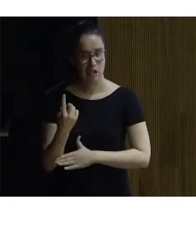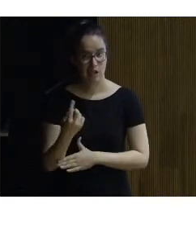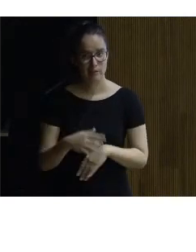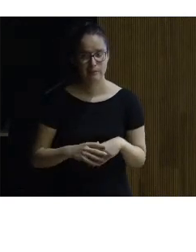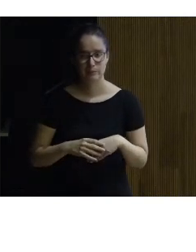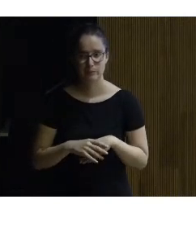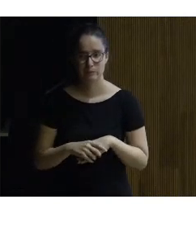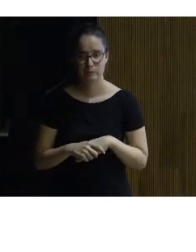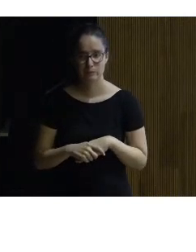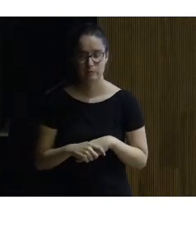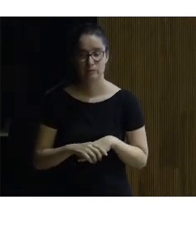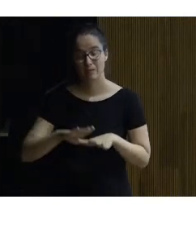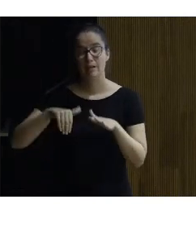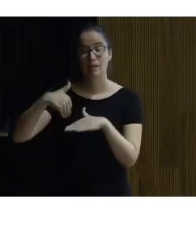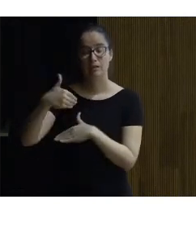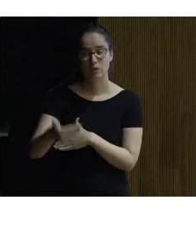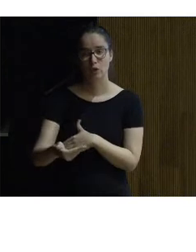planteamiento exterior